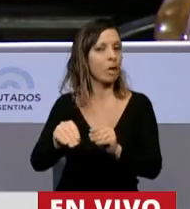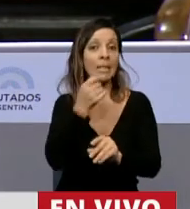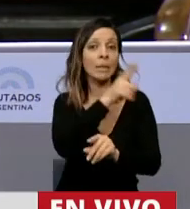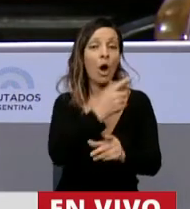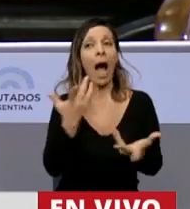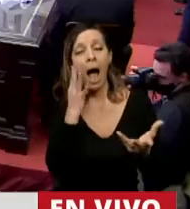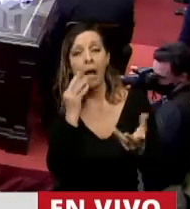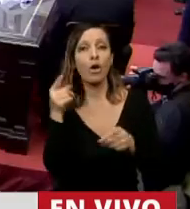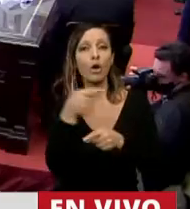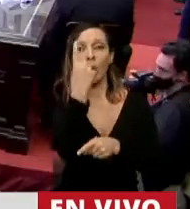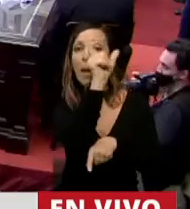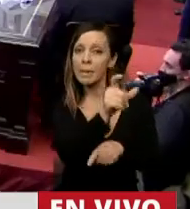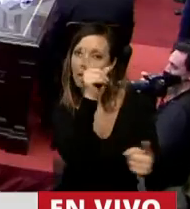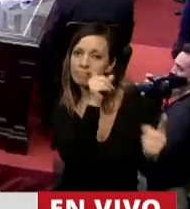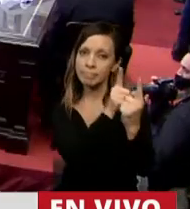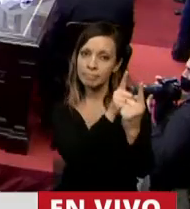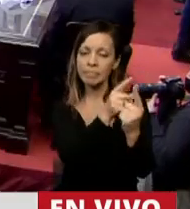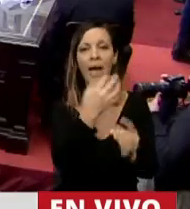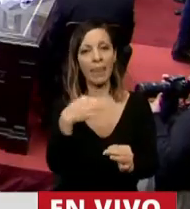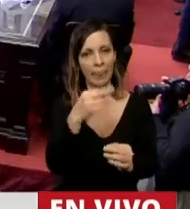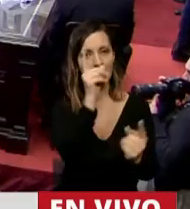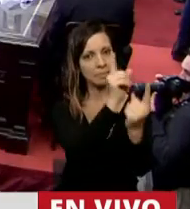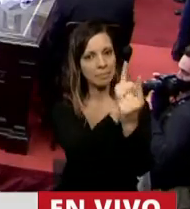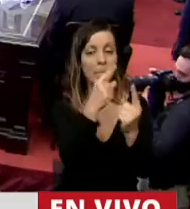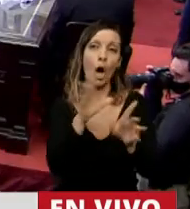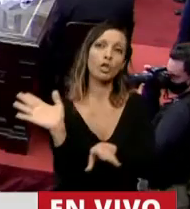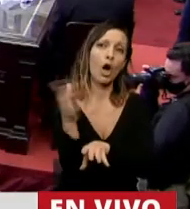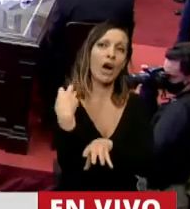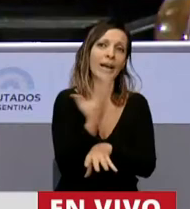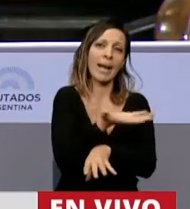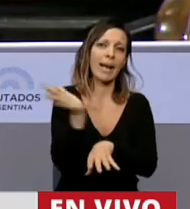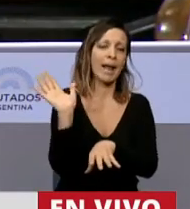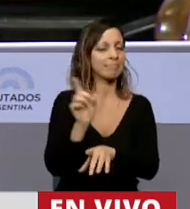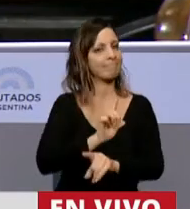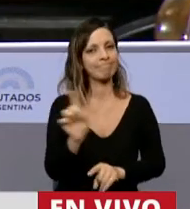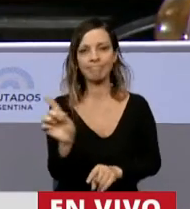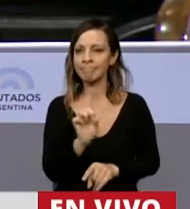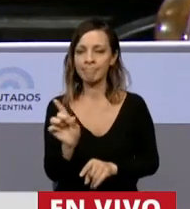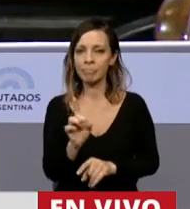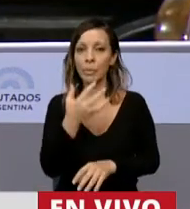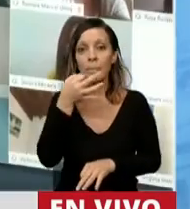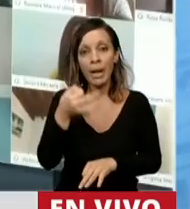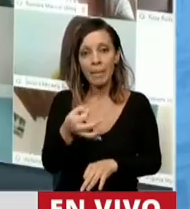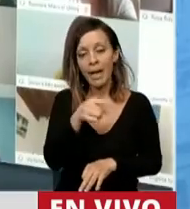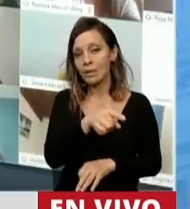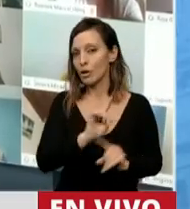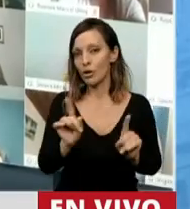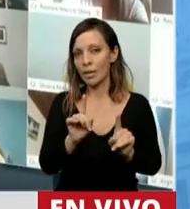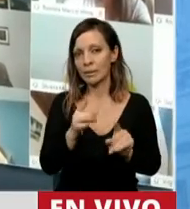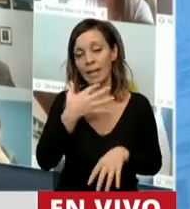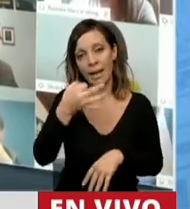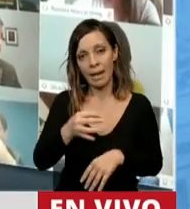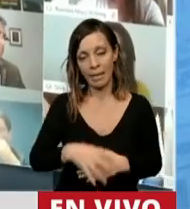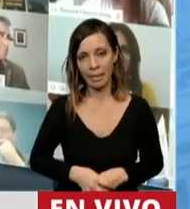personal para hacer, se debe hacer personalmente, pero no hacer una acusación general que la verdad no se ajusta a la